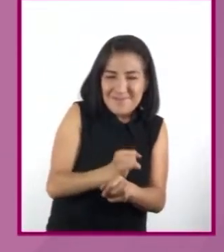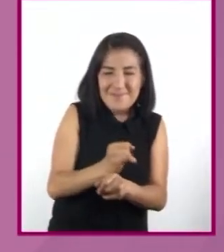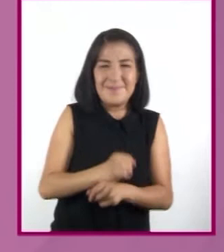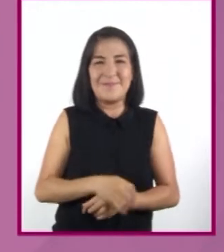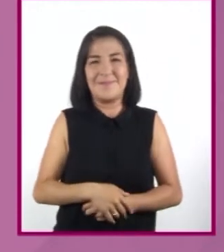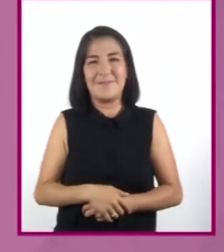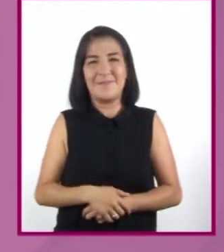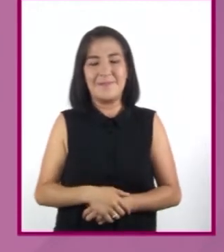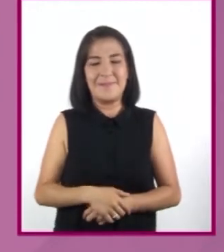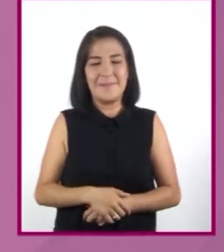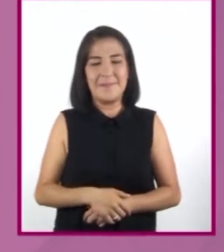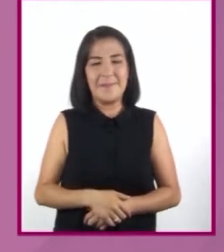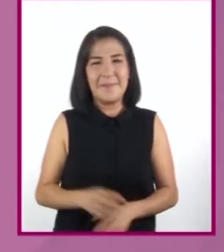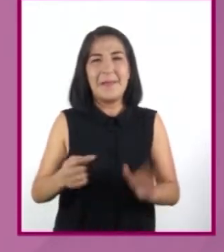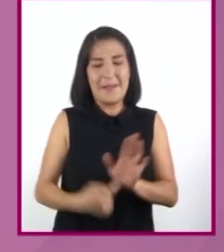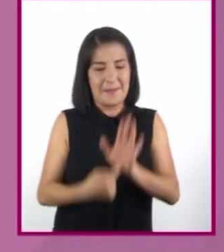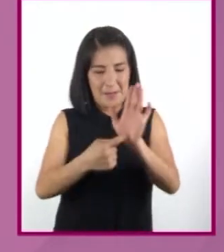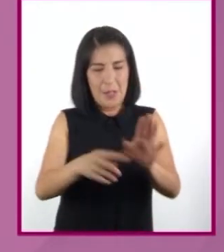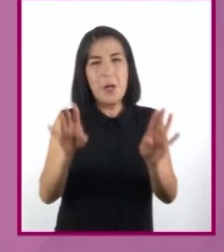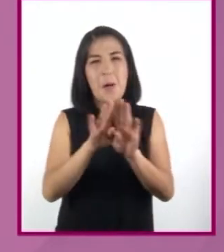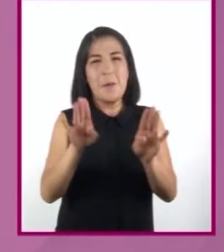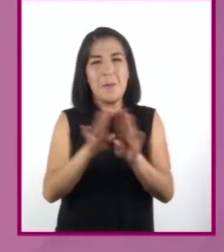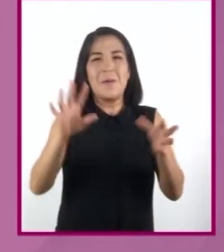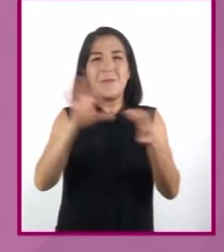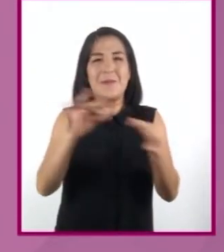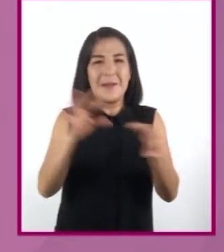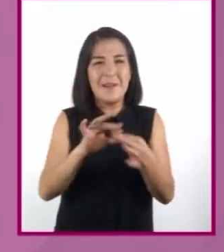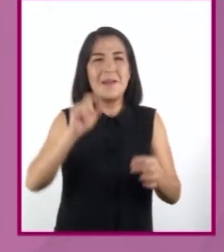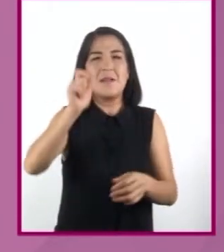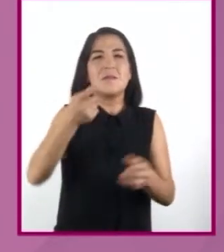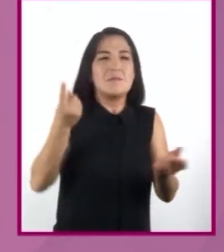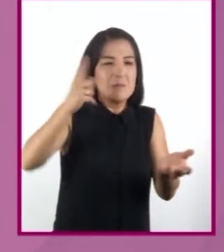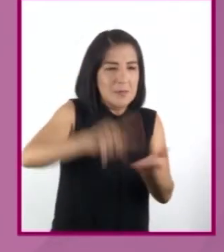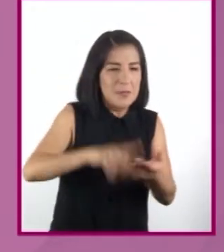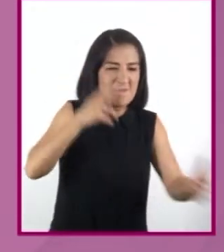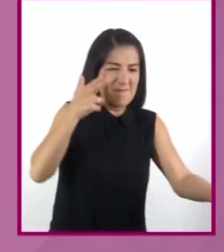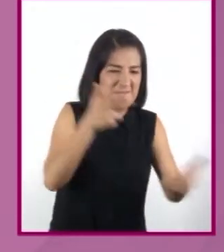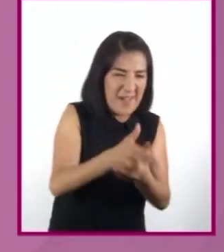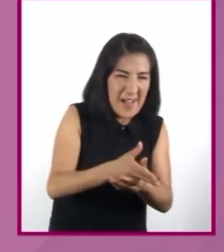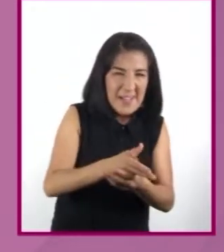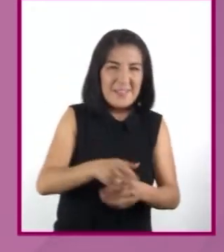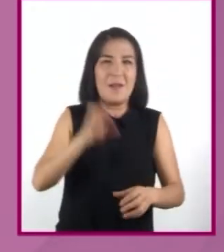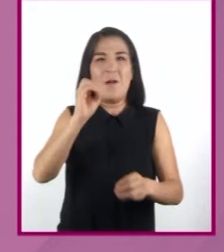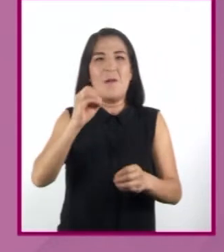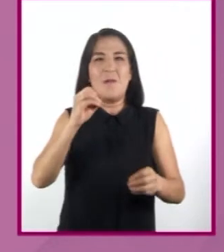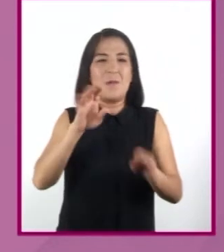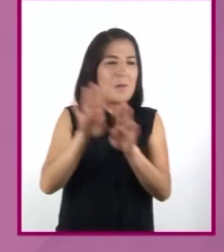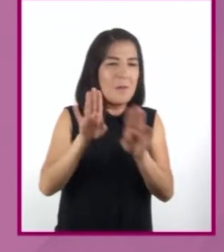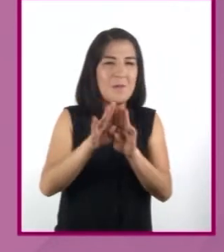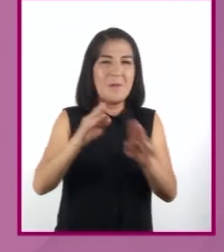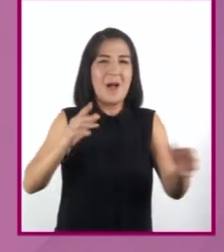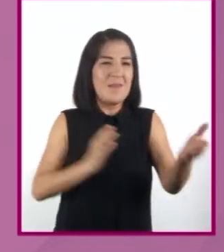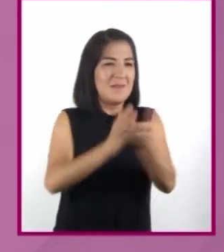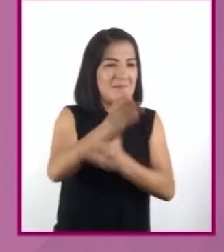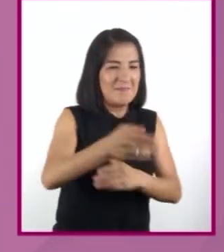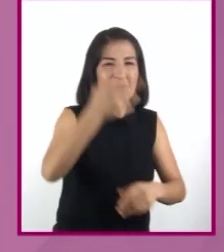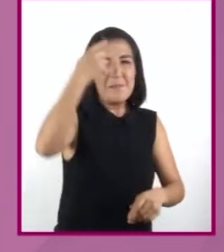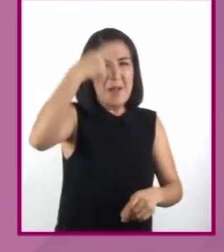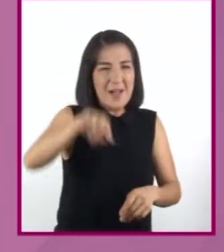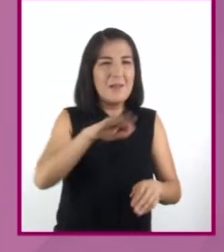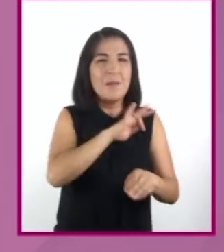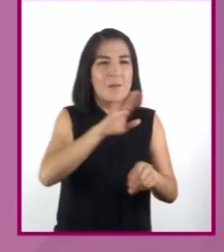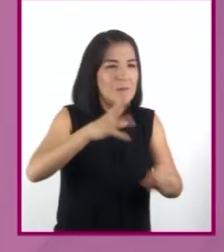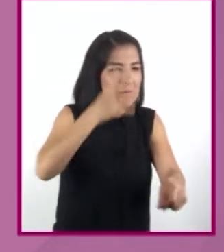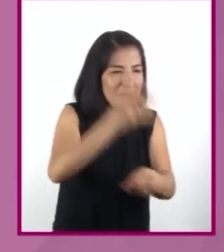La presentación del enigma de un crimen y la construcción de las conjetugas para